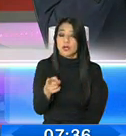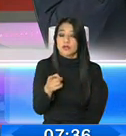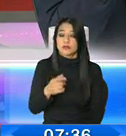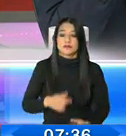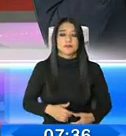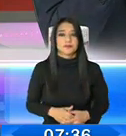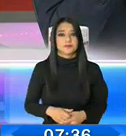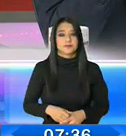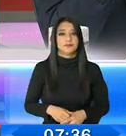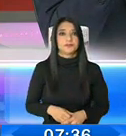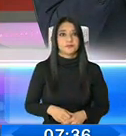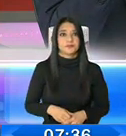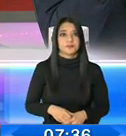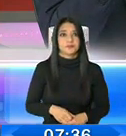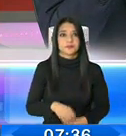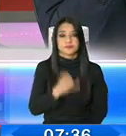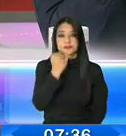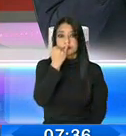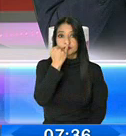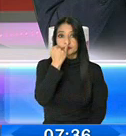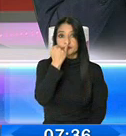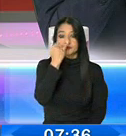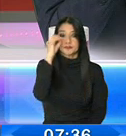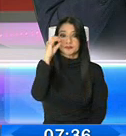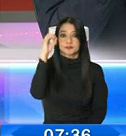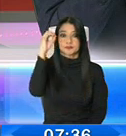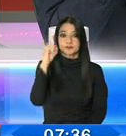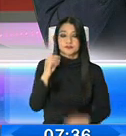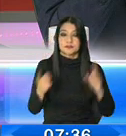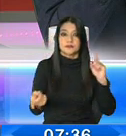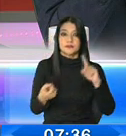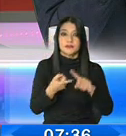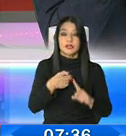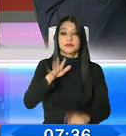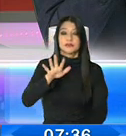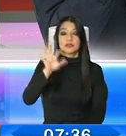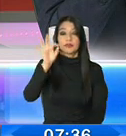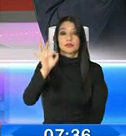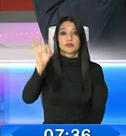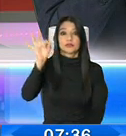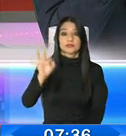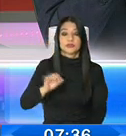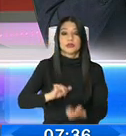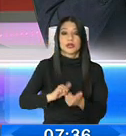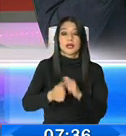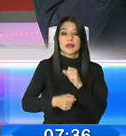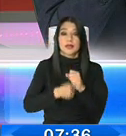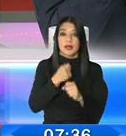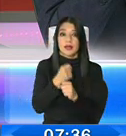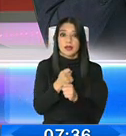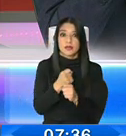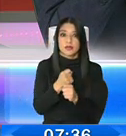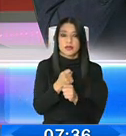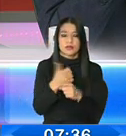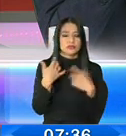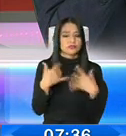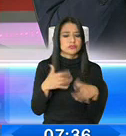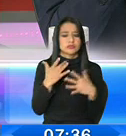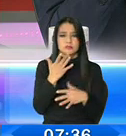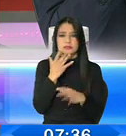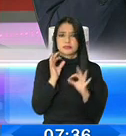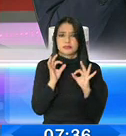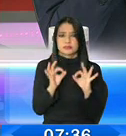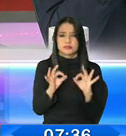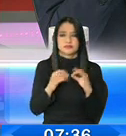administrador? Y es una tasa de interés, Roberto, de hasta el 5% anual. Es un crédito muy preferencial que